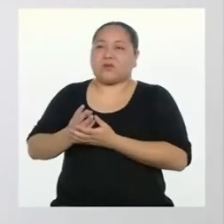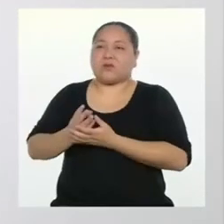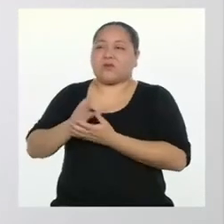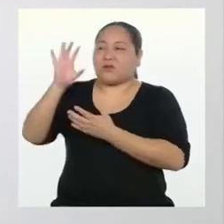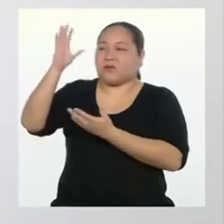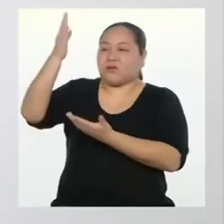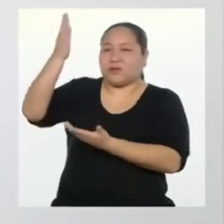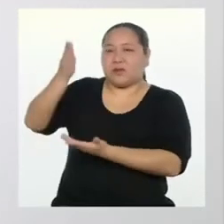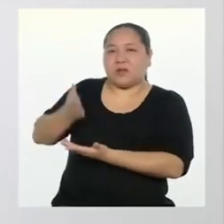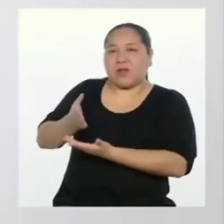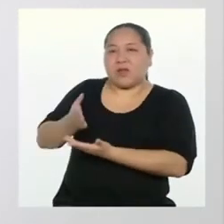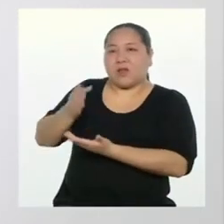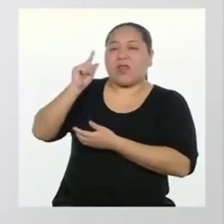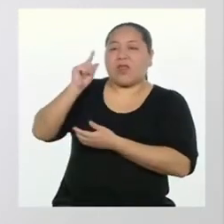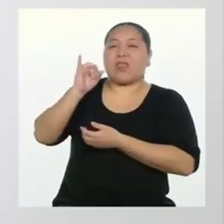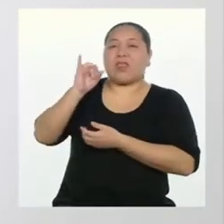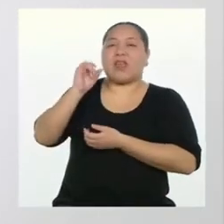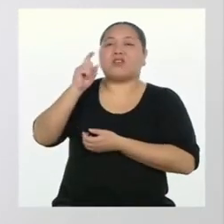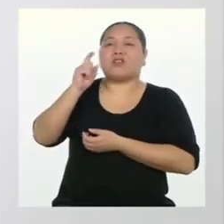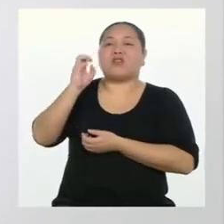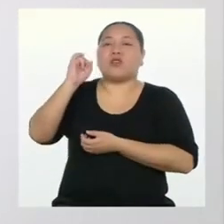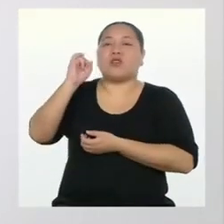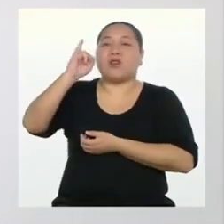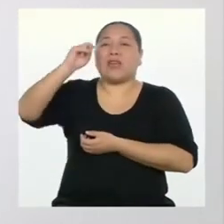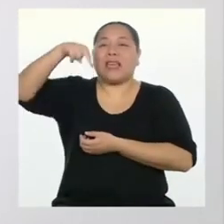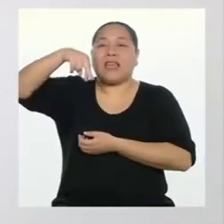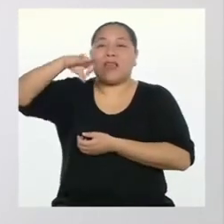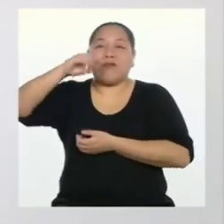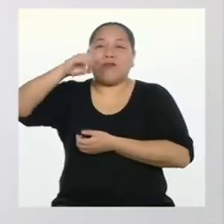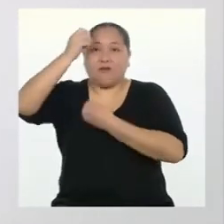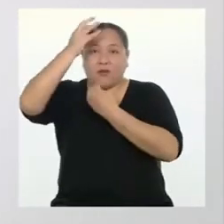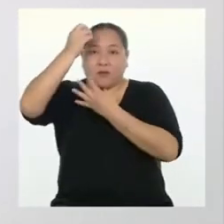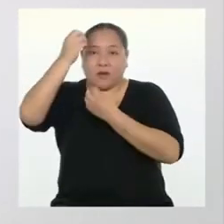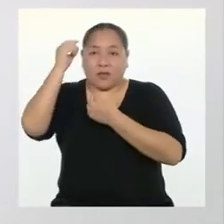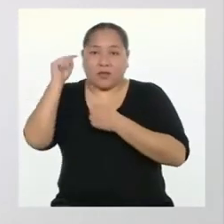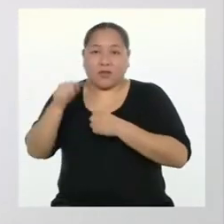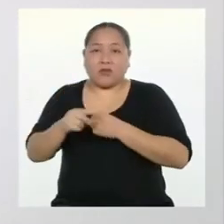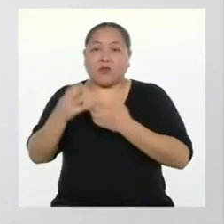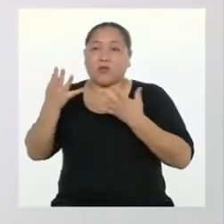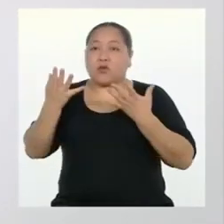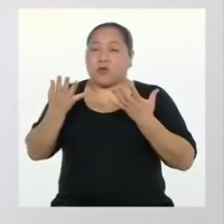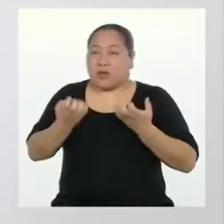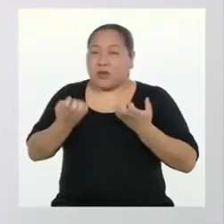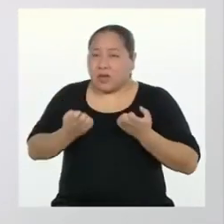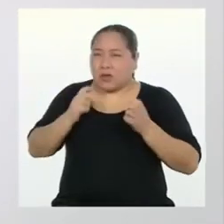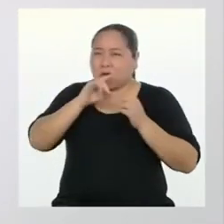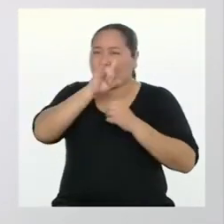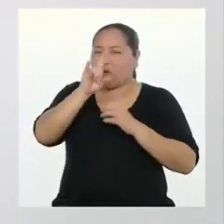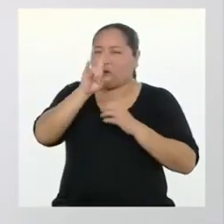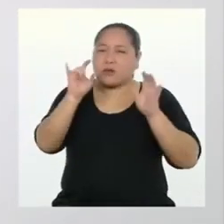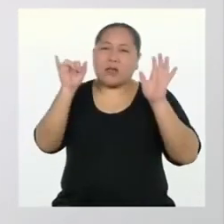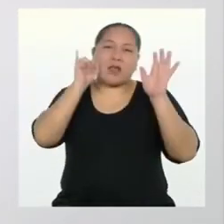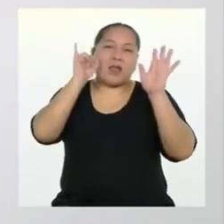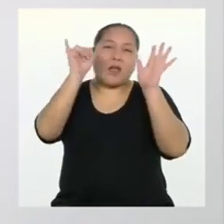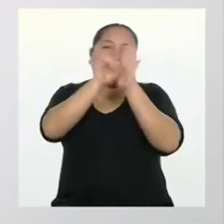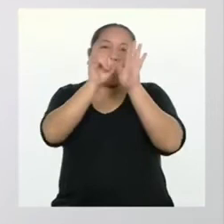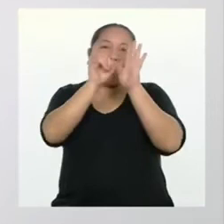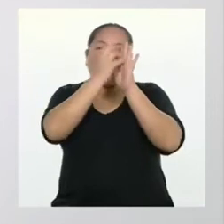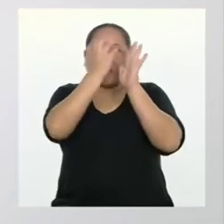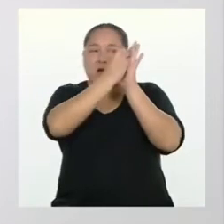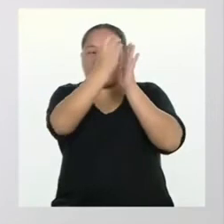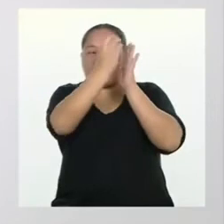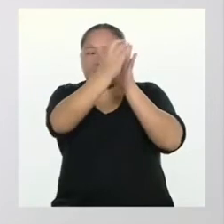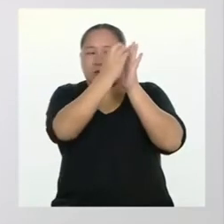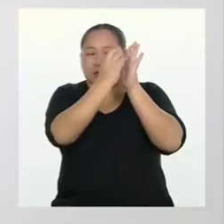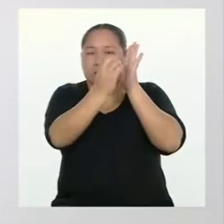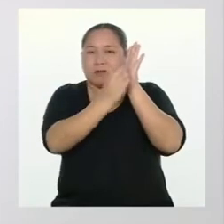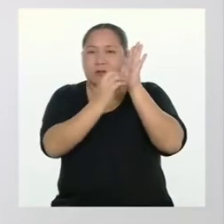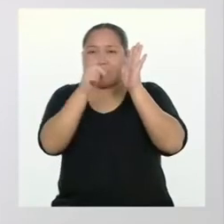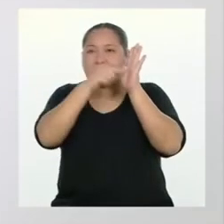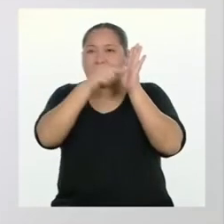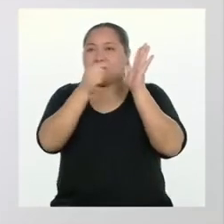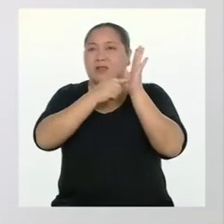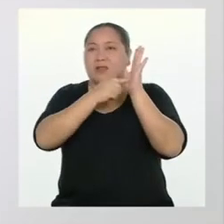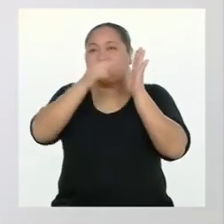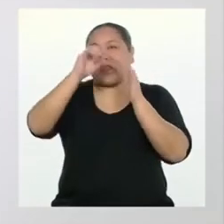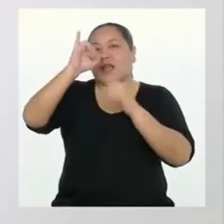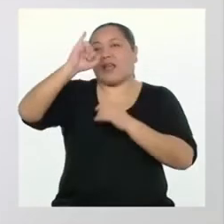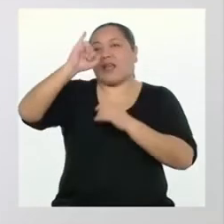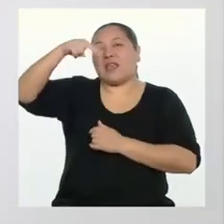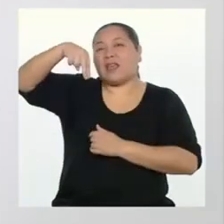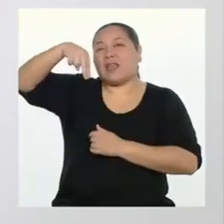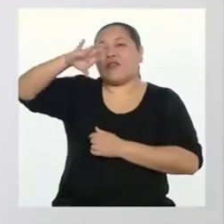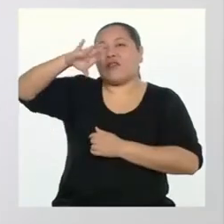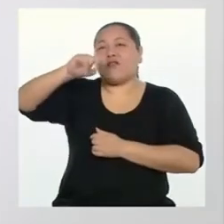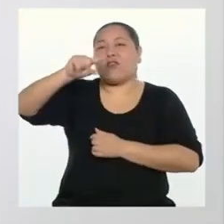texto informativo. Y si quieres usar imágenes y texto para informar, usarás una infografía.